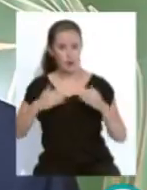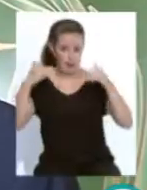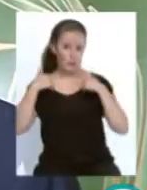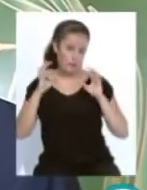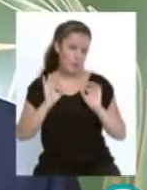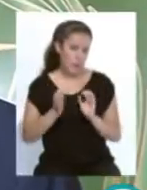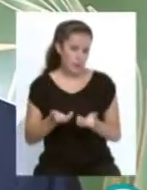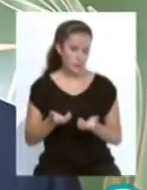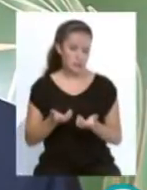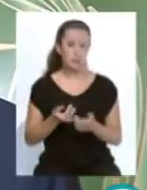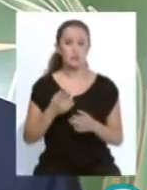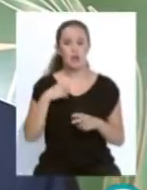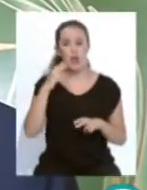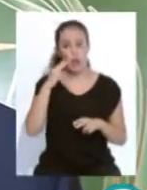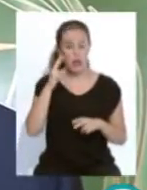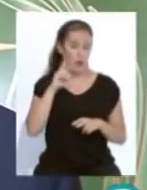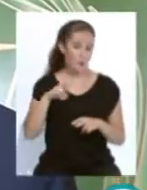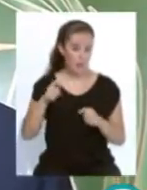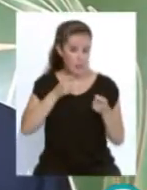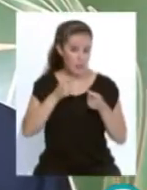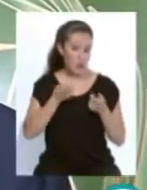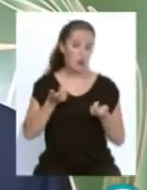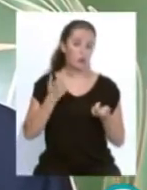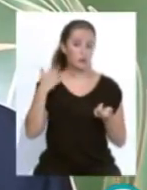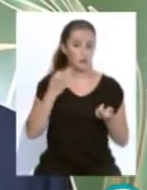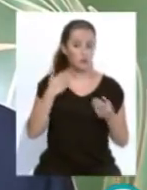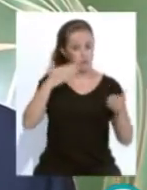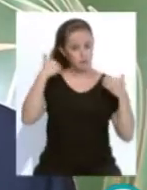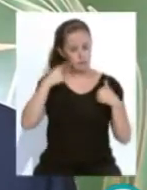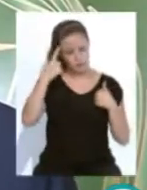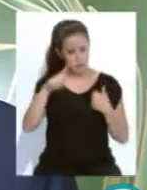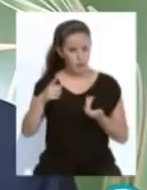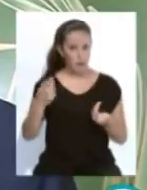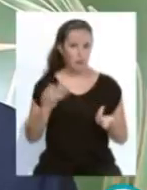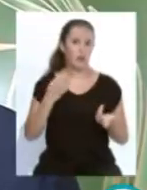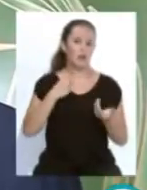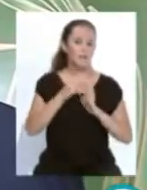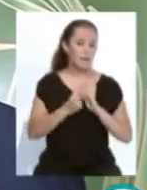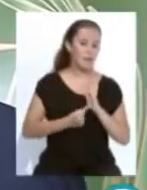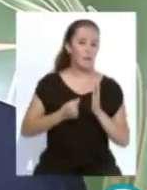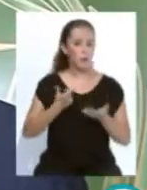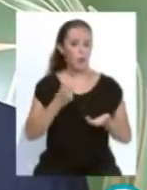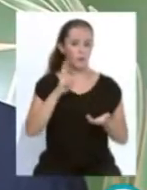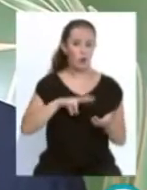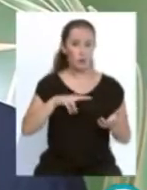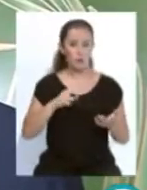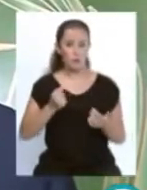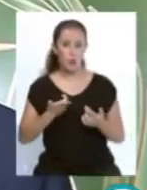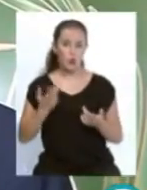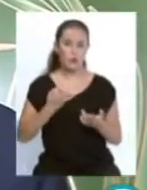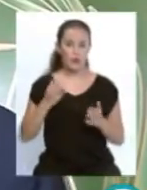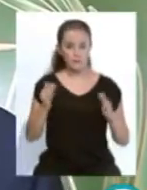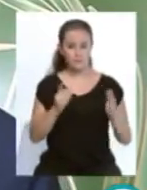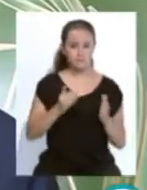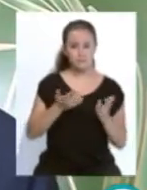pertinentes. En la inspección, en el Ministerio, se es consciente de que es una medida que todavía, a pesar de los dos meses que ha habido de vacate o